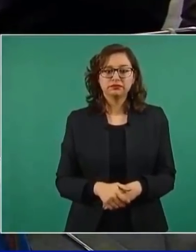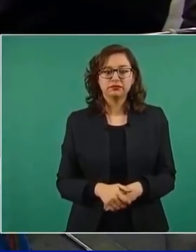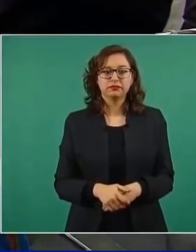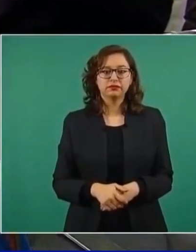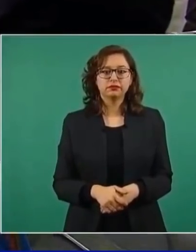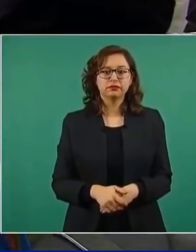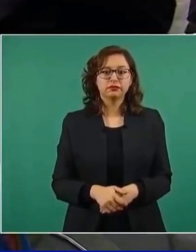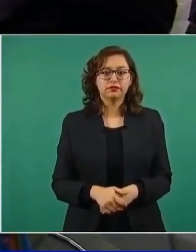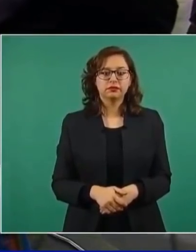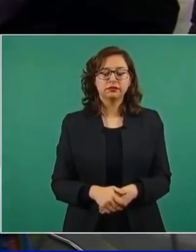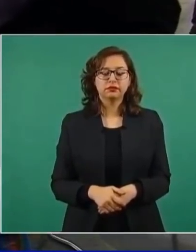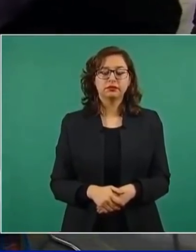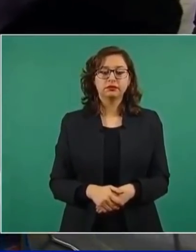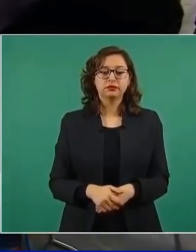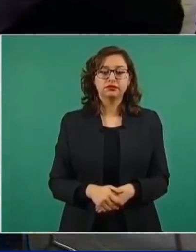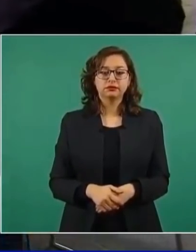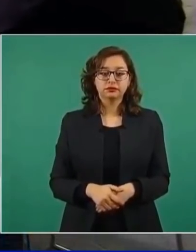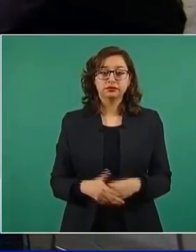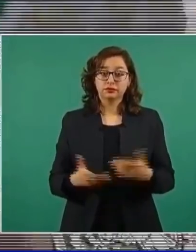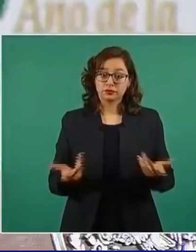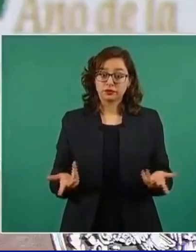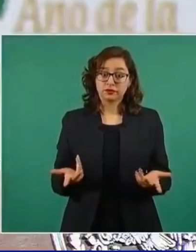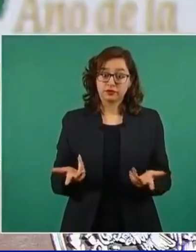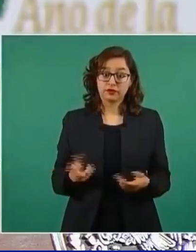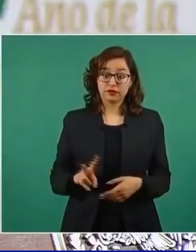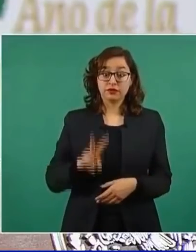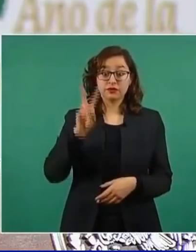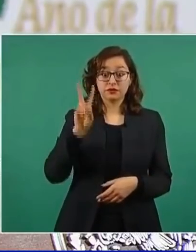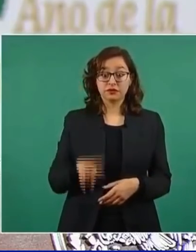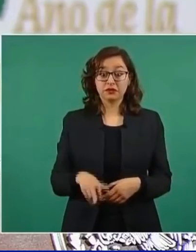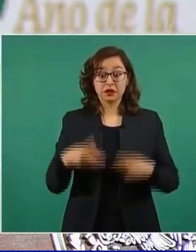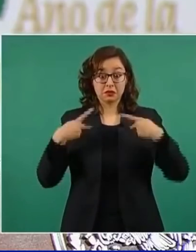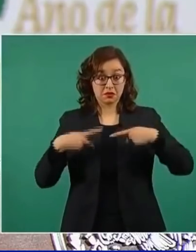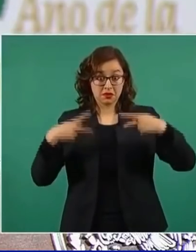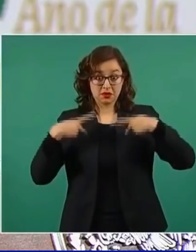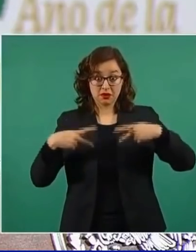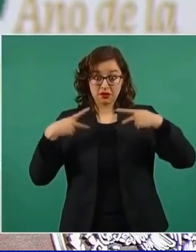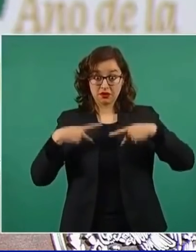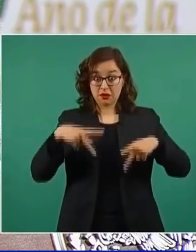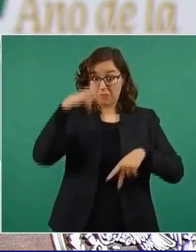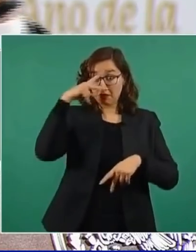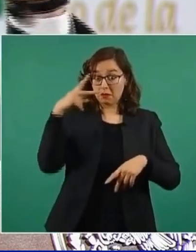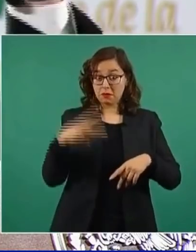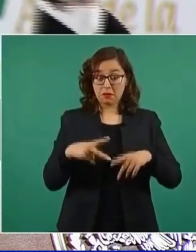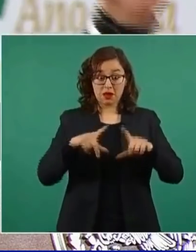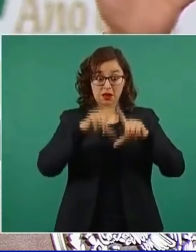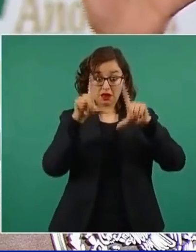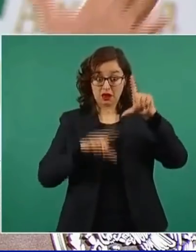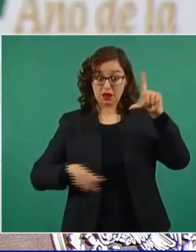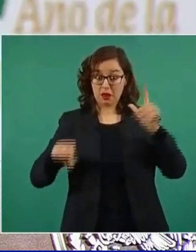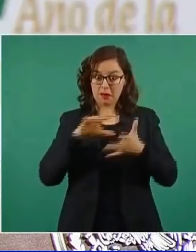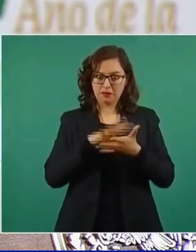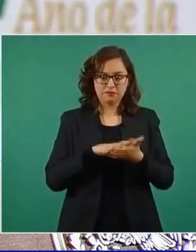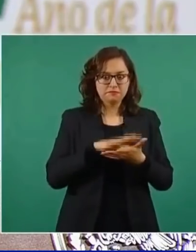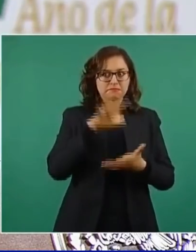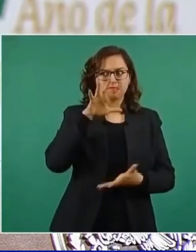está cuestionada por la mayoría de los mexicanos y ellos deberían